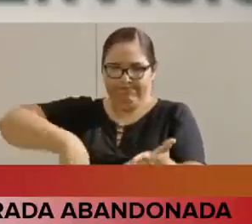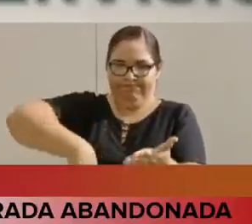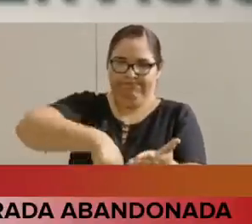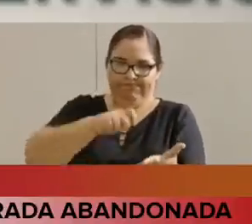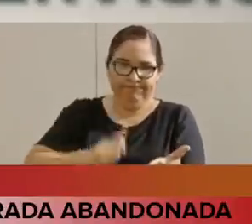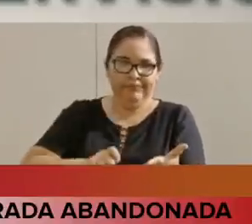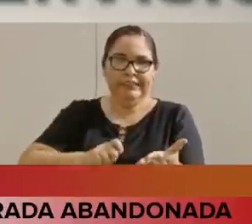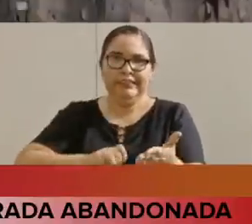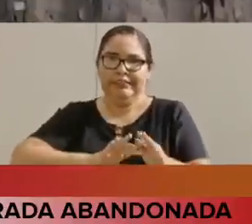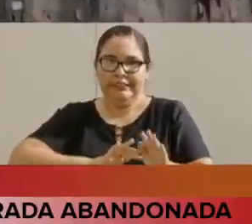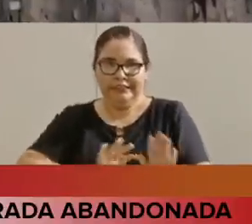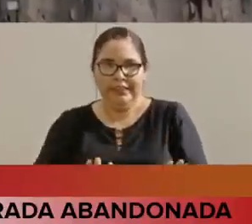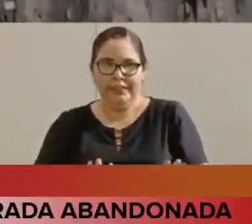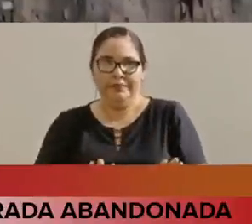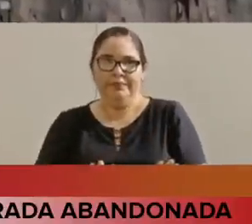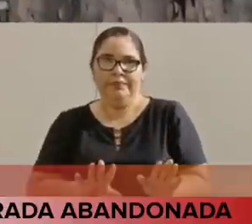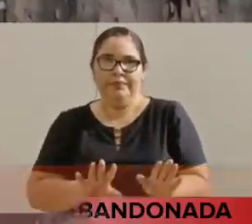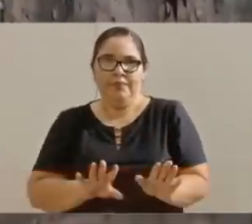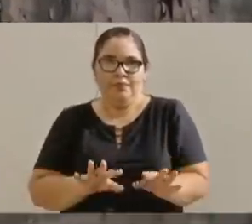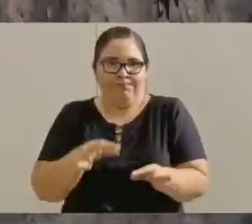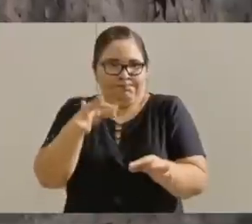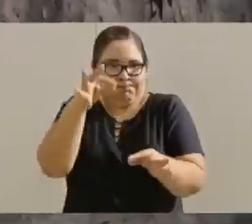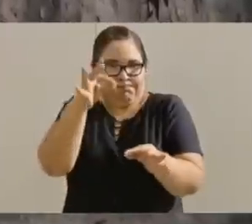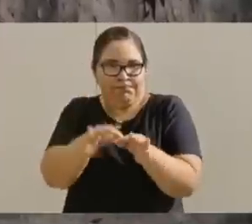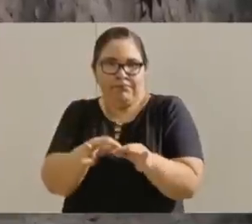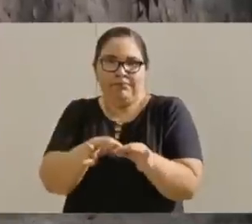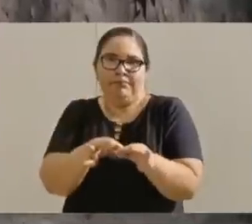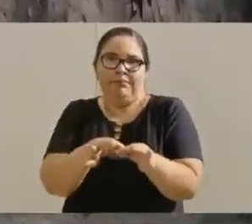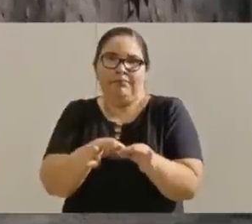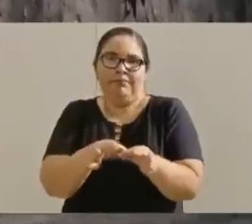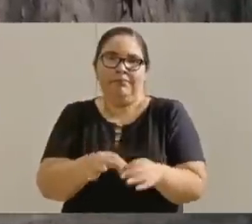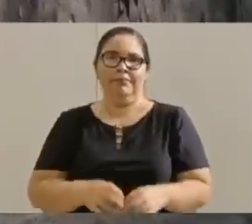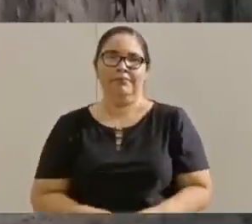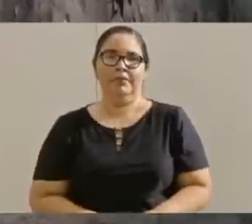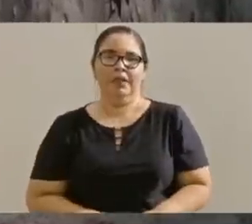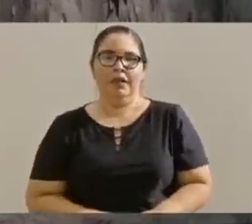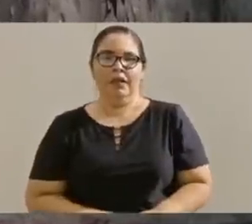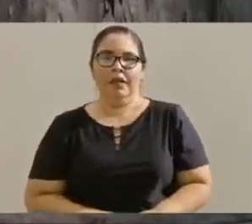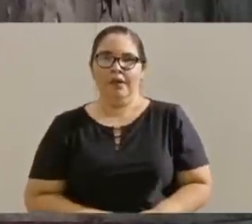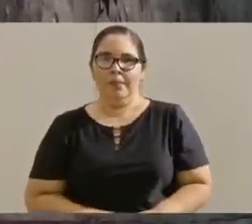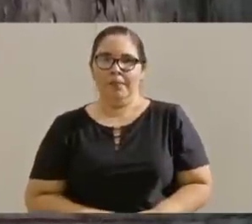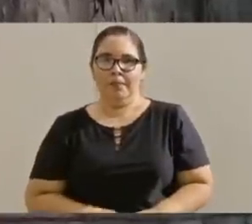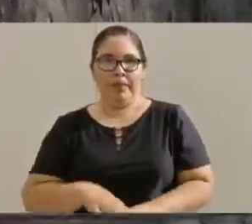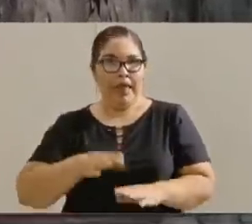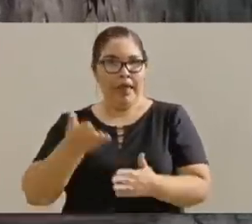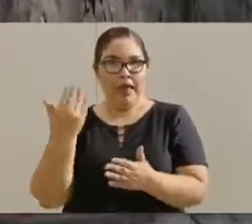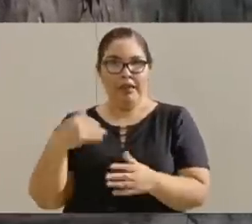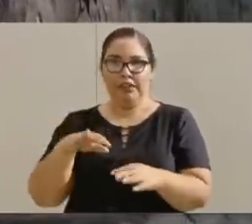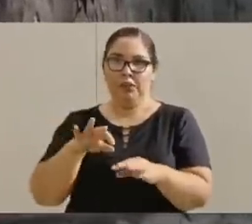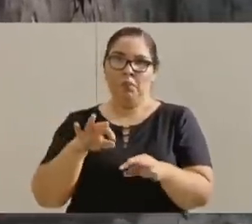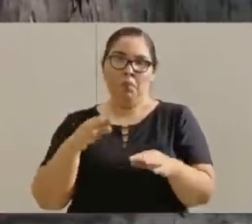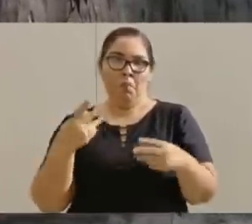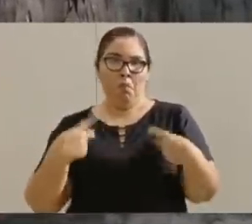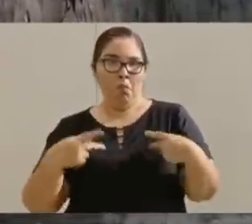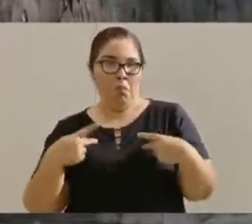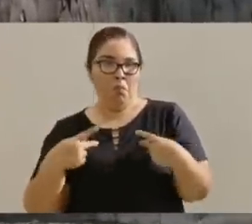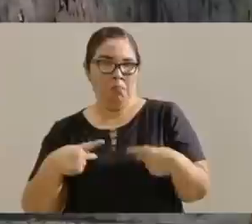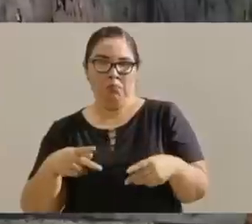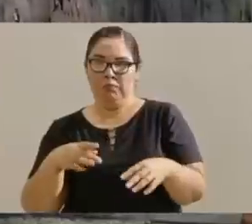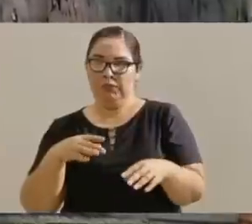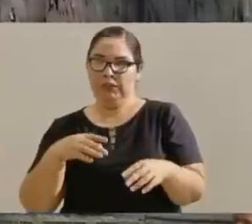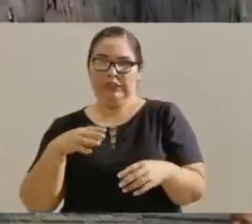que se va a cumplir. Vamos a honrar